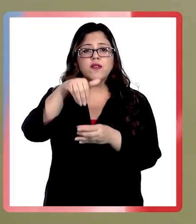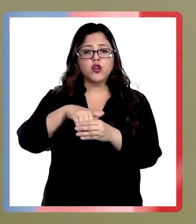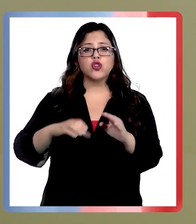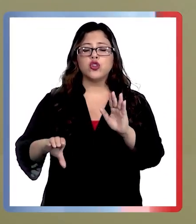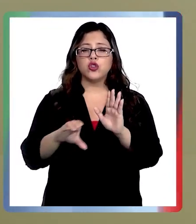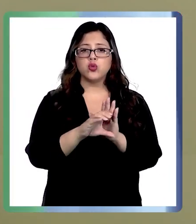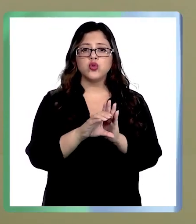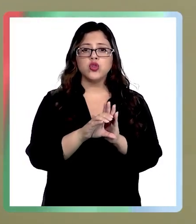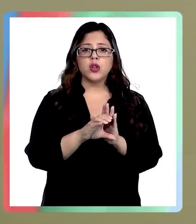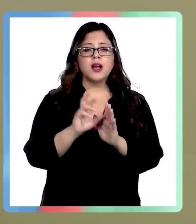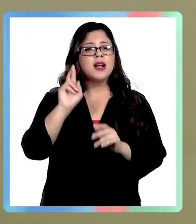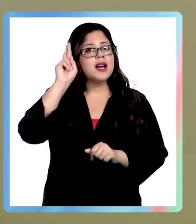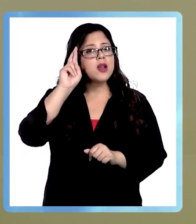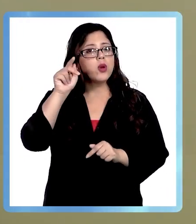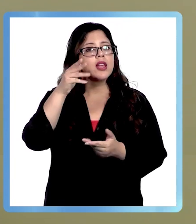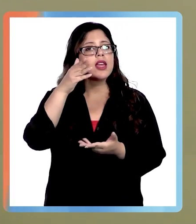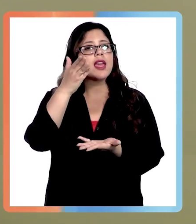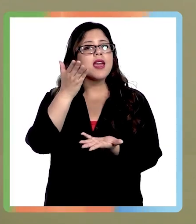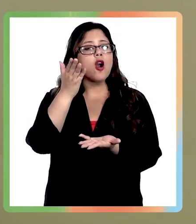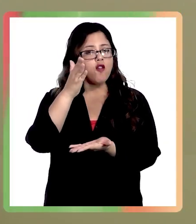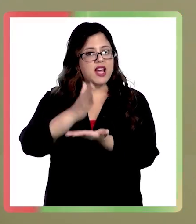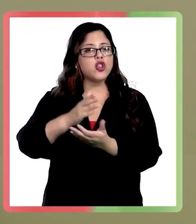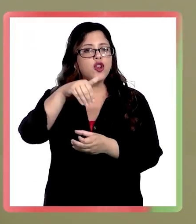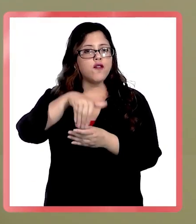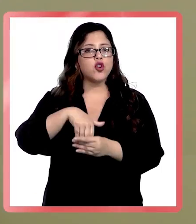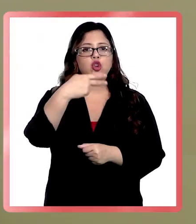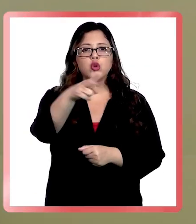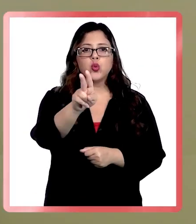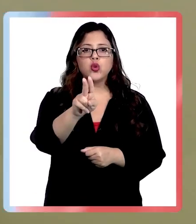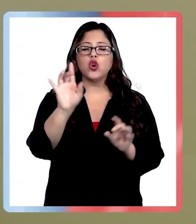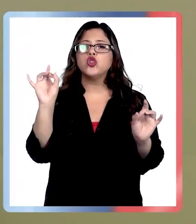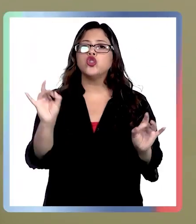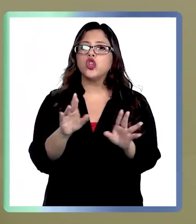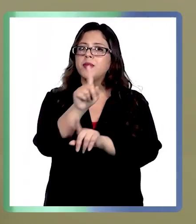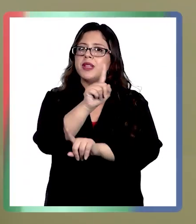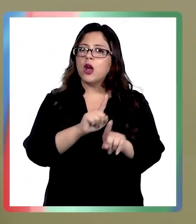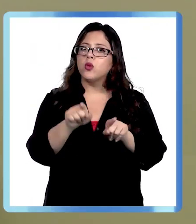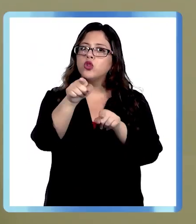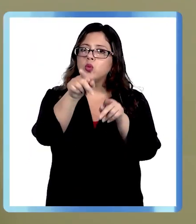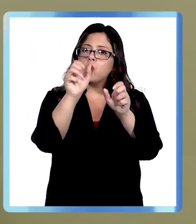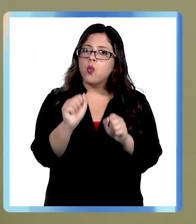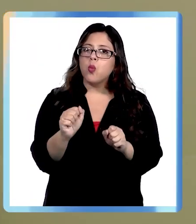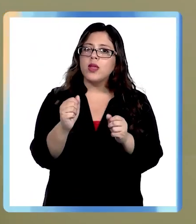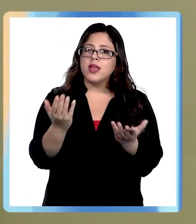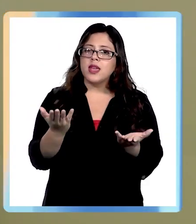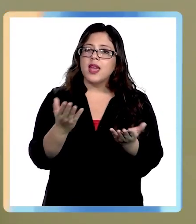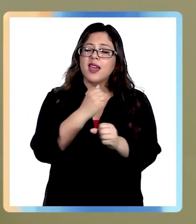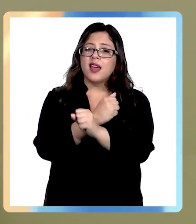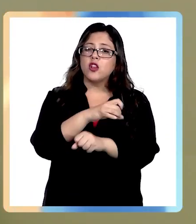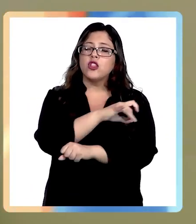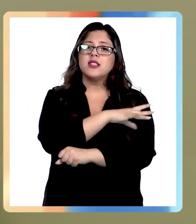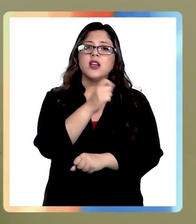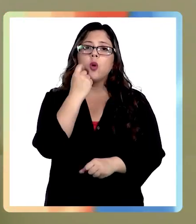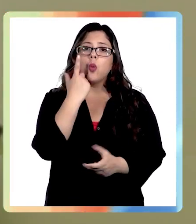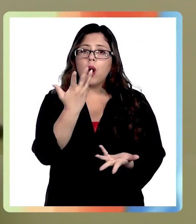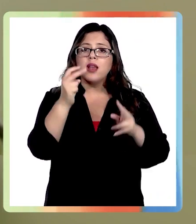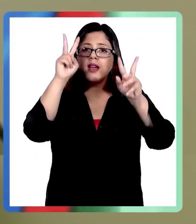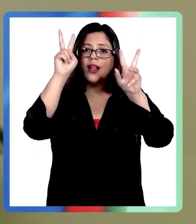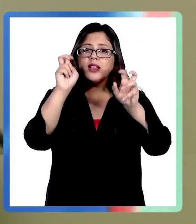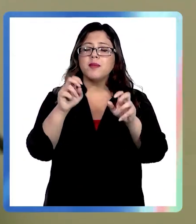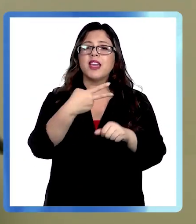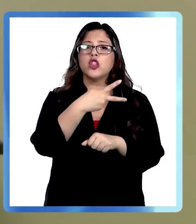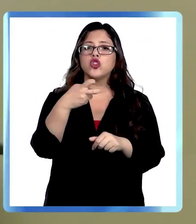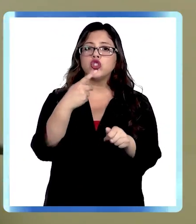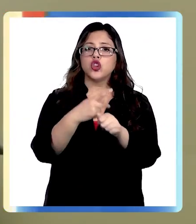recuerda que tu voto es obligatorio y la única constancia que puedes dejar en Carabineros de Chile es el encontrarte a más de 200